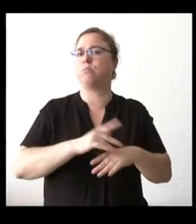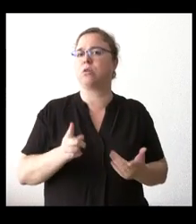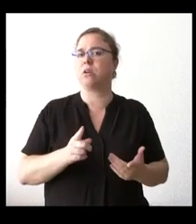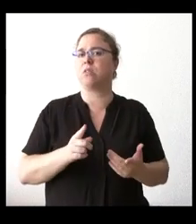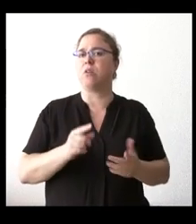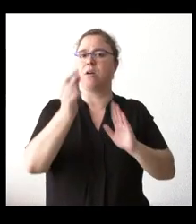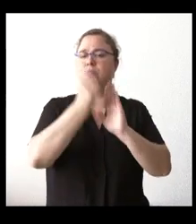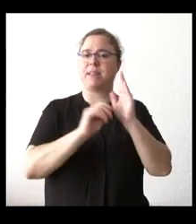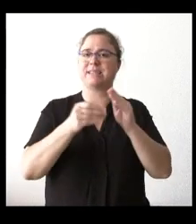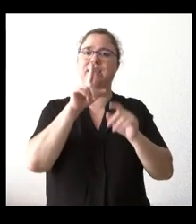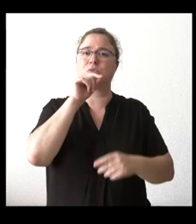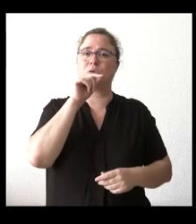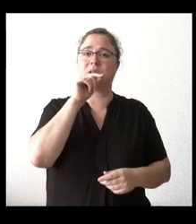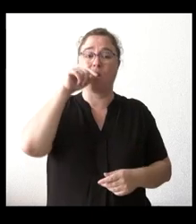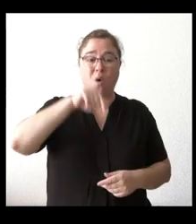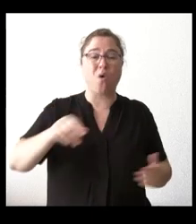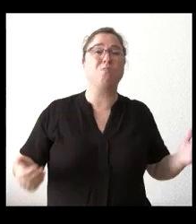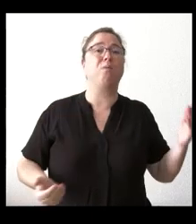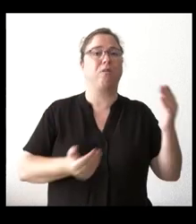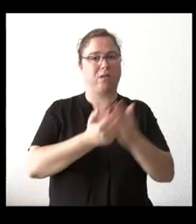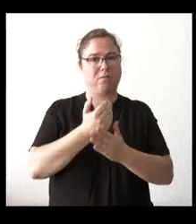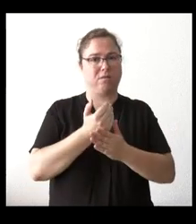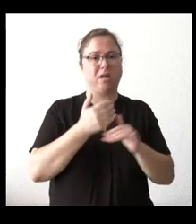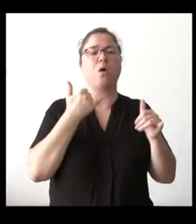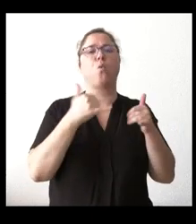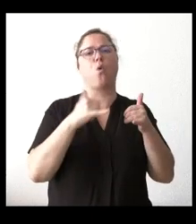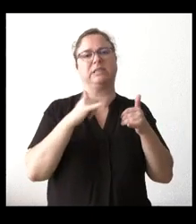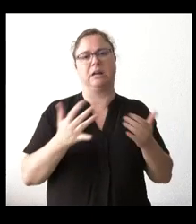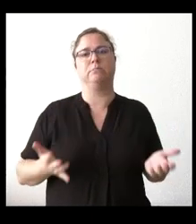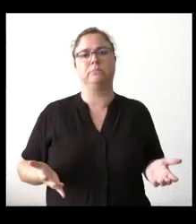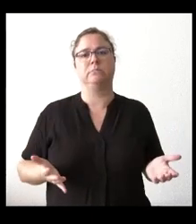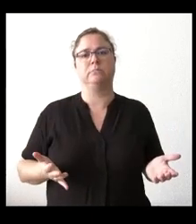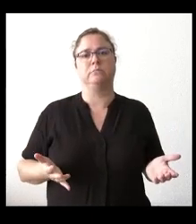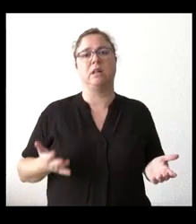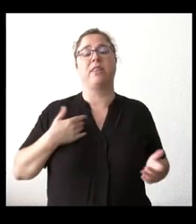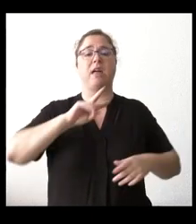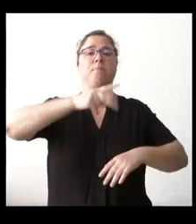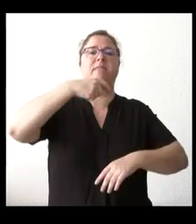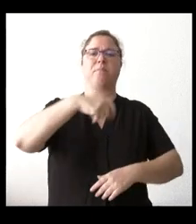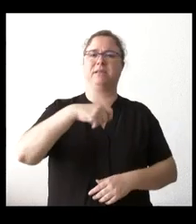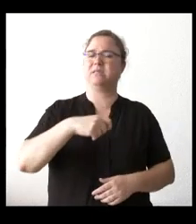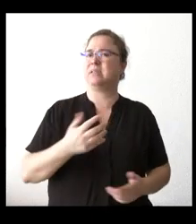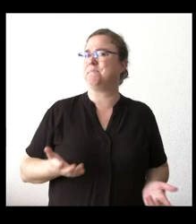Twitter la hemos recibido esta mañana a través de WhatsApp desde la vicepresidencia. Entonces,